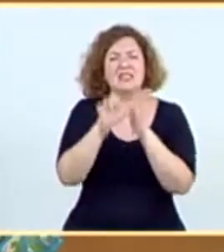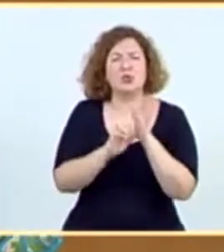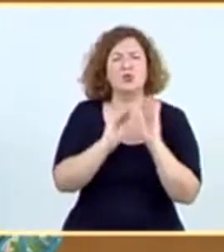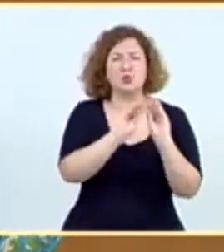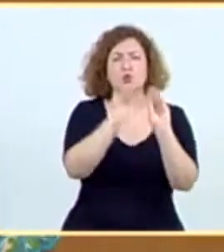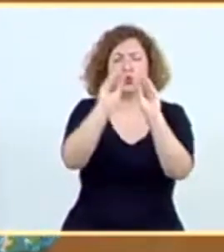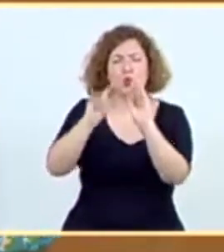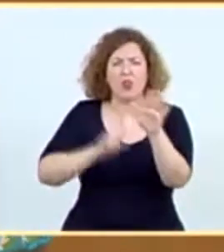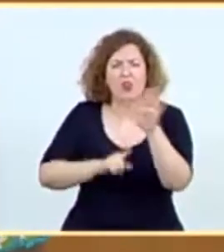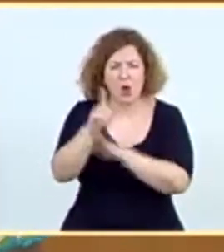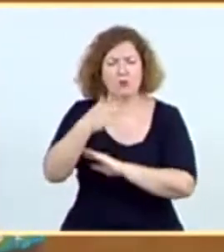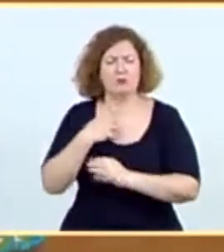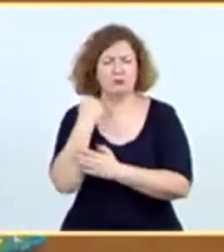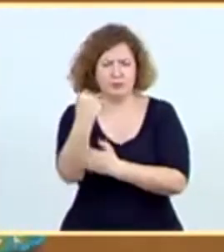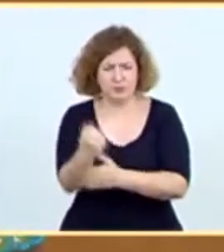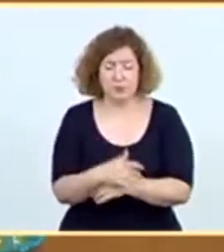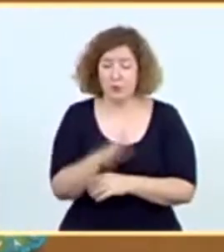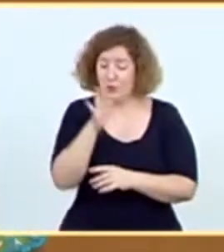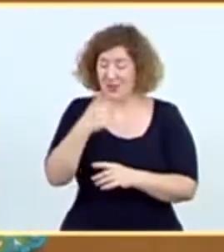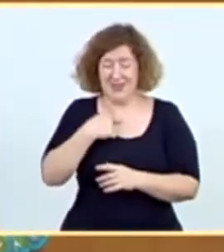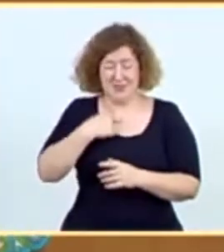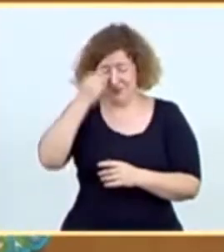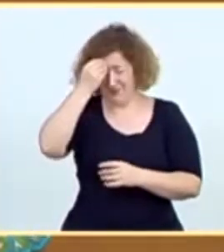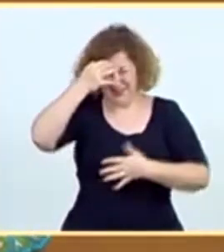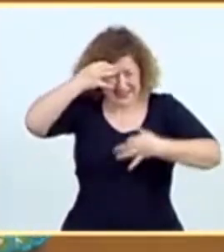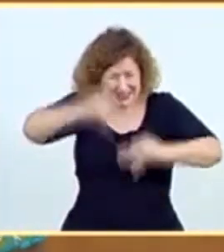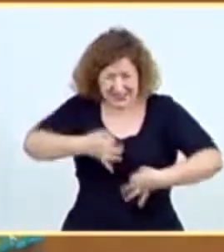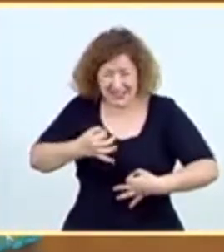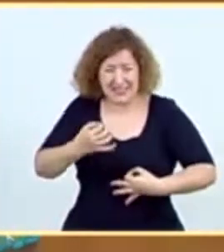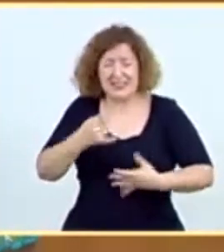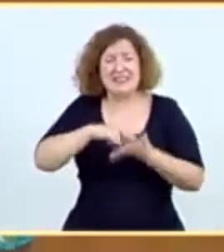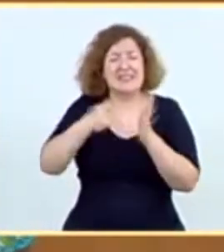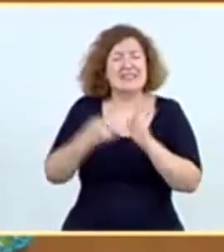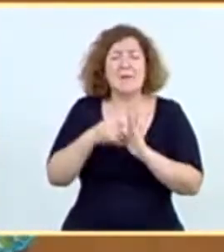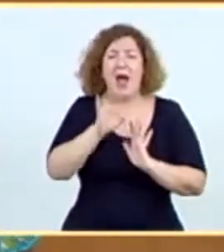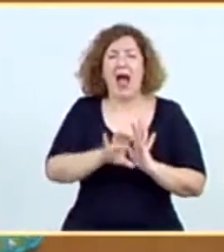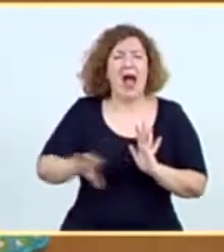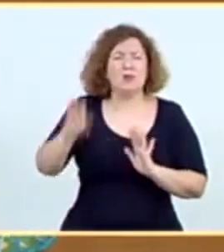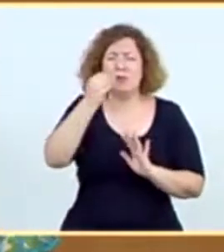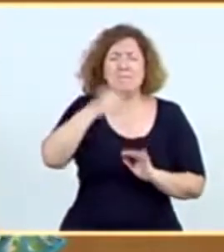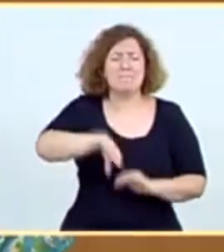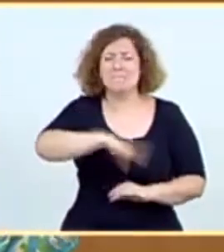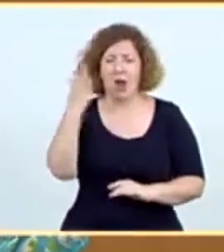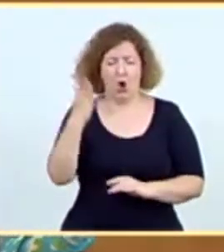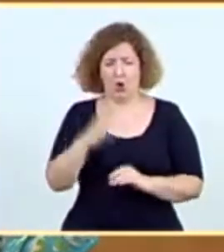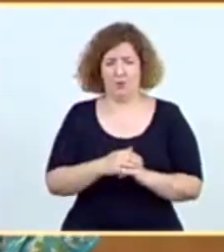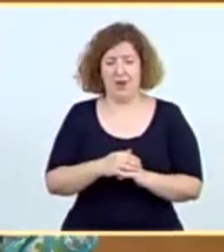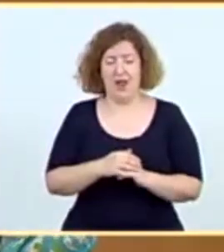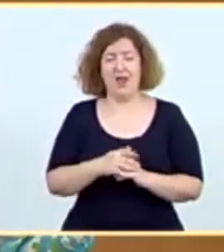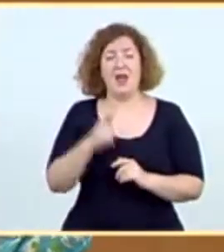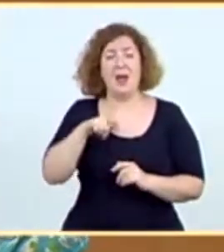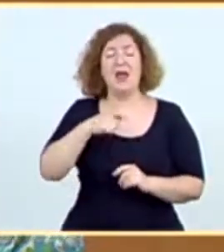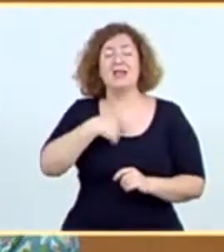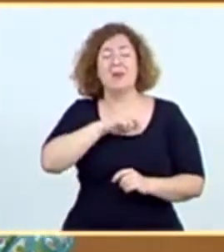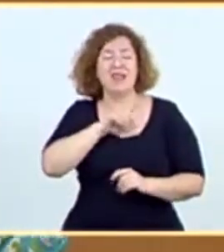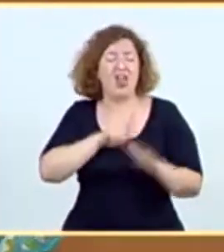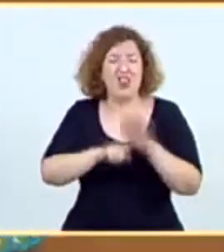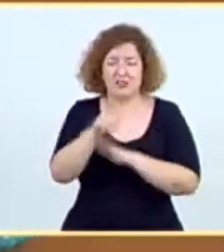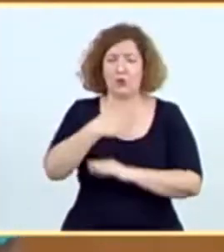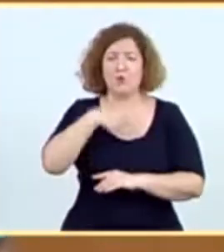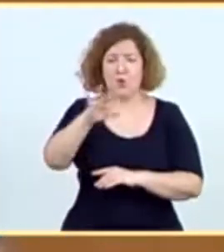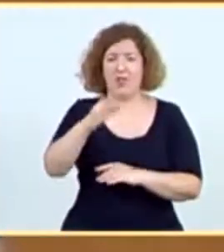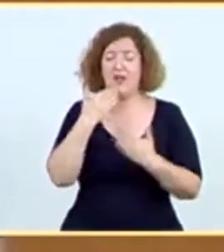convencidos de que nuestro sistema autonómico, nuestro estado autonómico, es el mejor sistema para el desarrollo de este país, especialmente